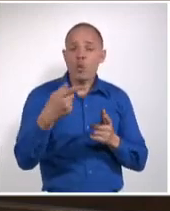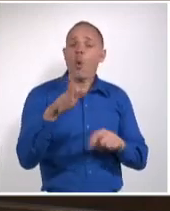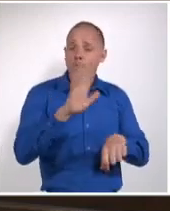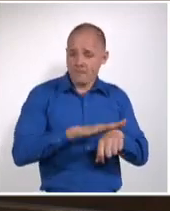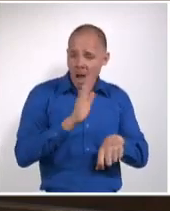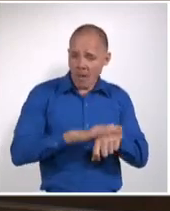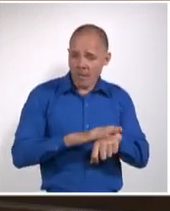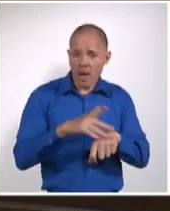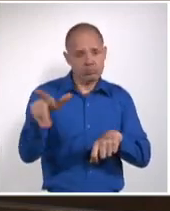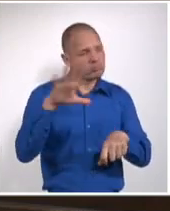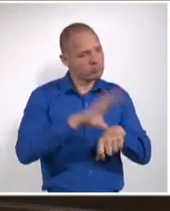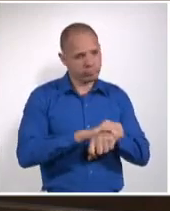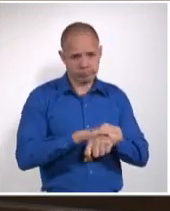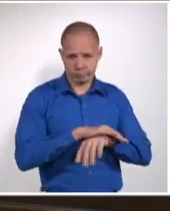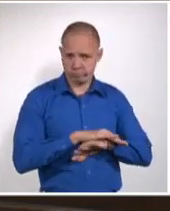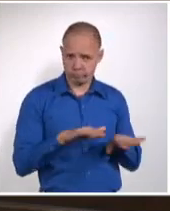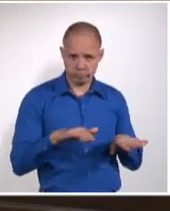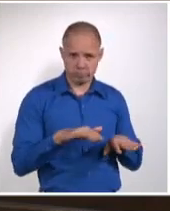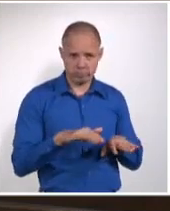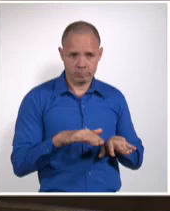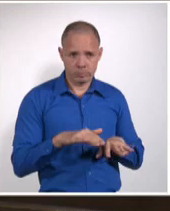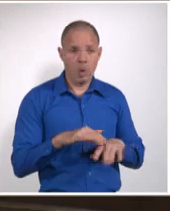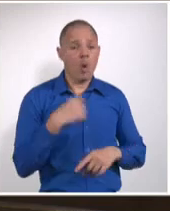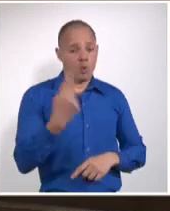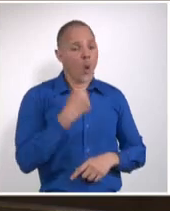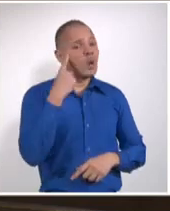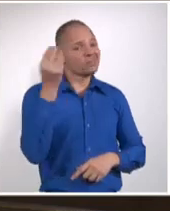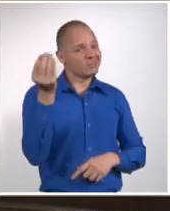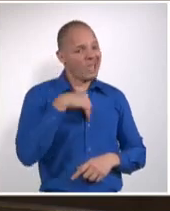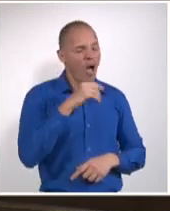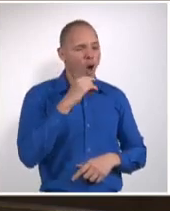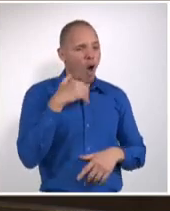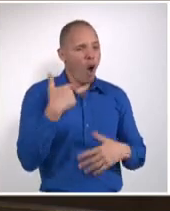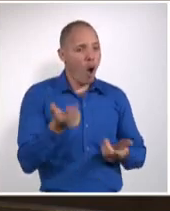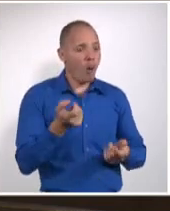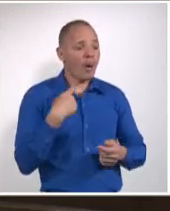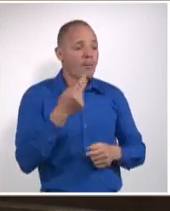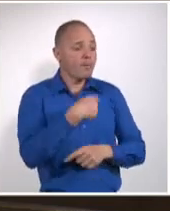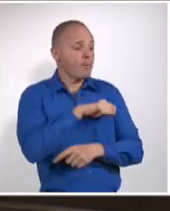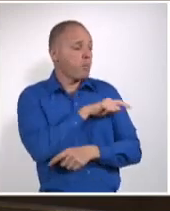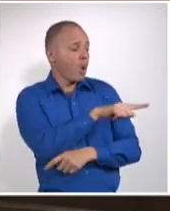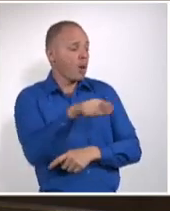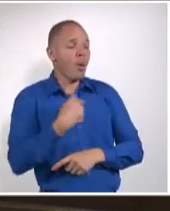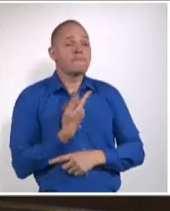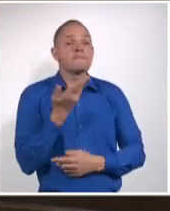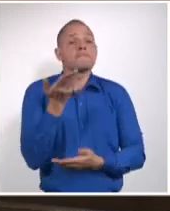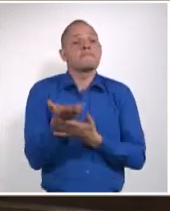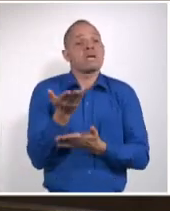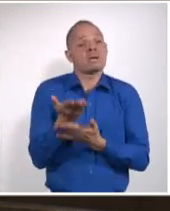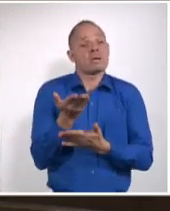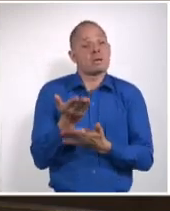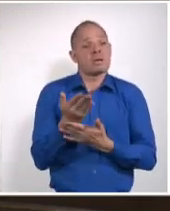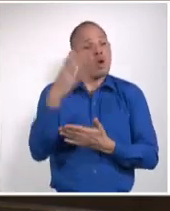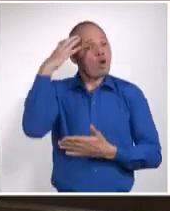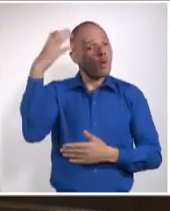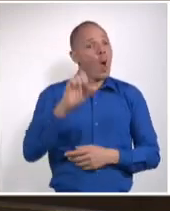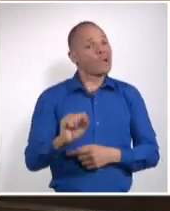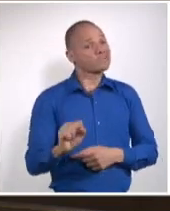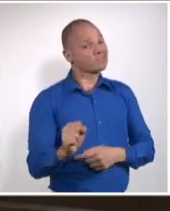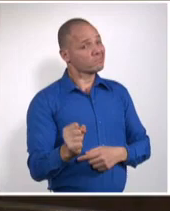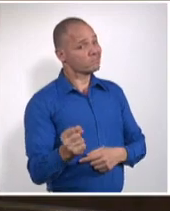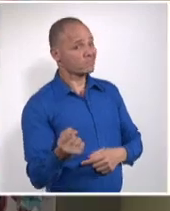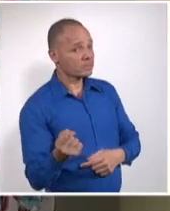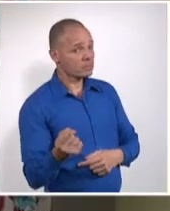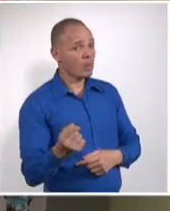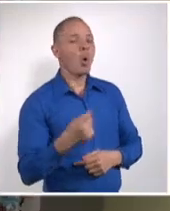circunstancia, los jueces sabremos actuar con la respuesta debida que el pueblo nos está pidiendo el sistema judicial a personas que desatienden desde su conducta y